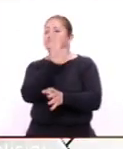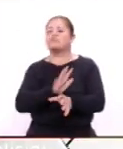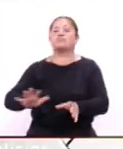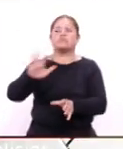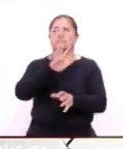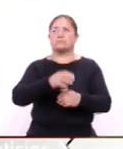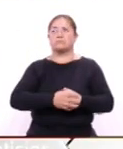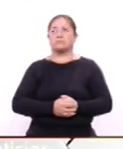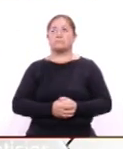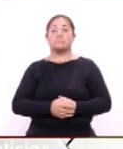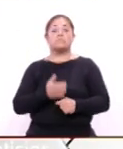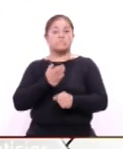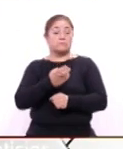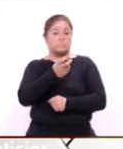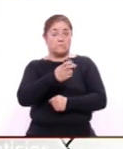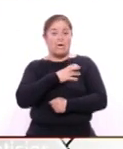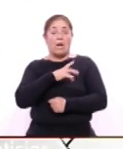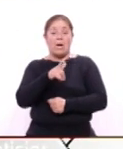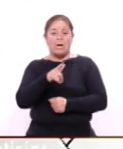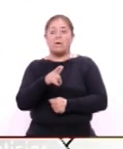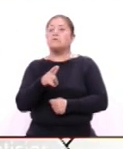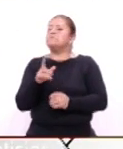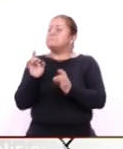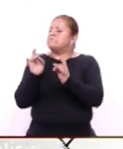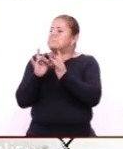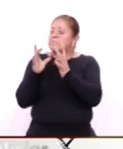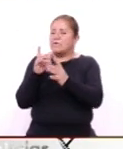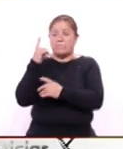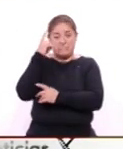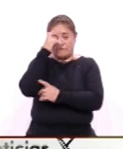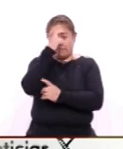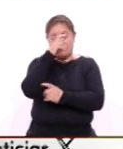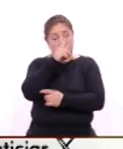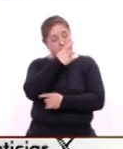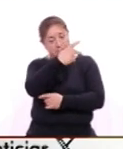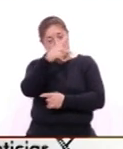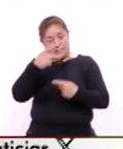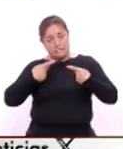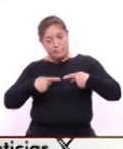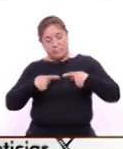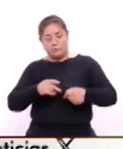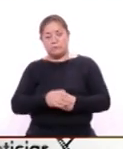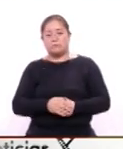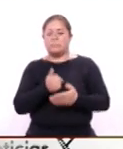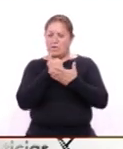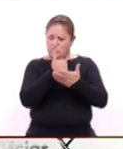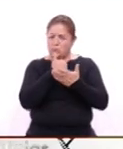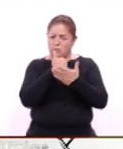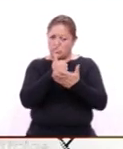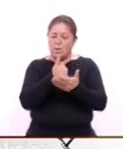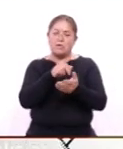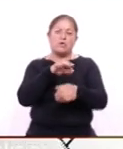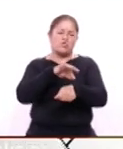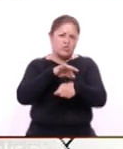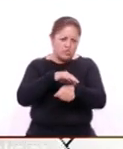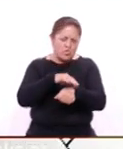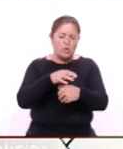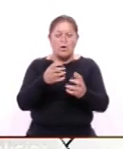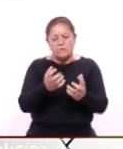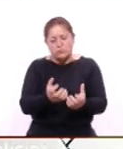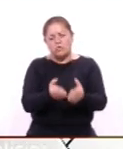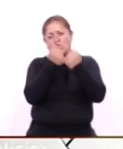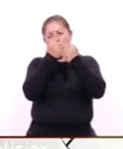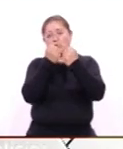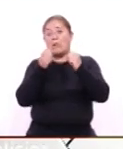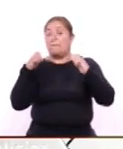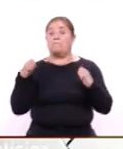está presente en los momentos más difíciles de las personas brindando asistencia médica socorro en